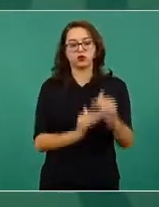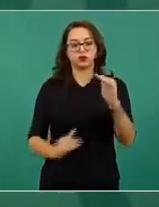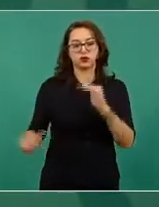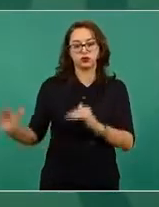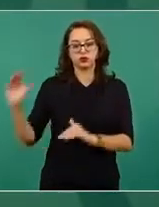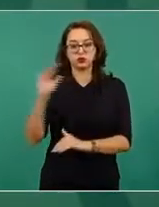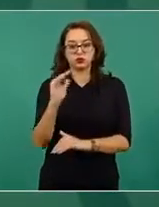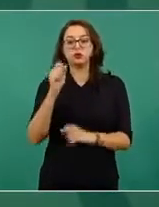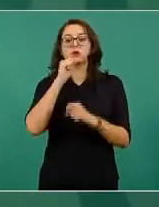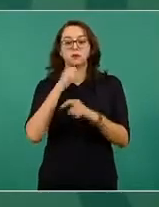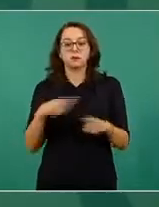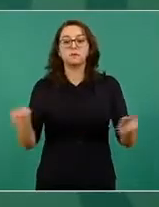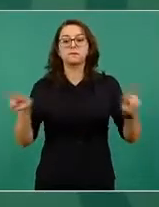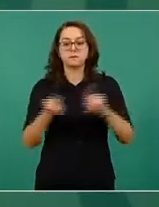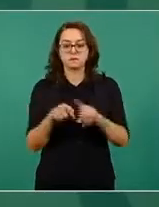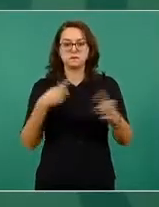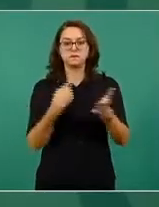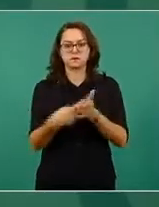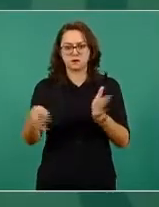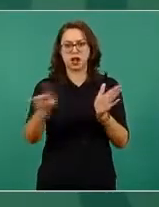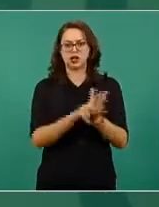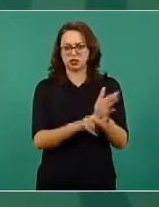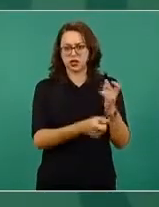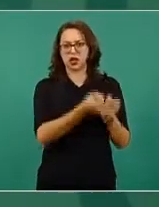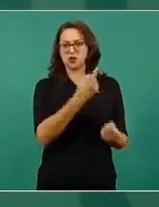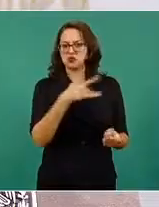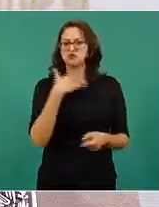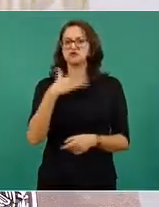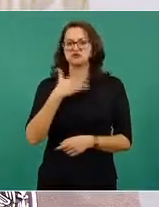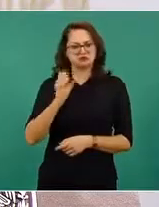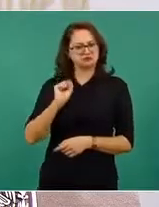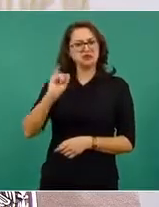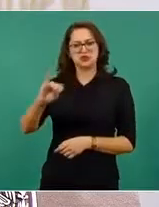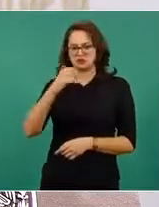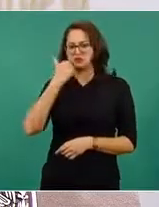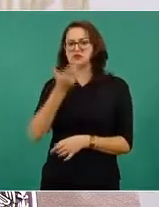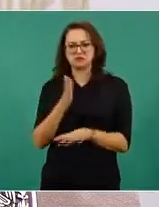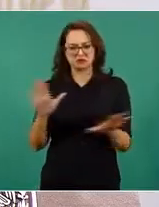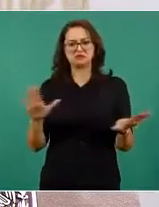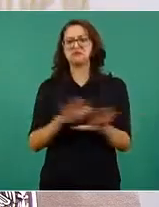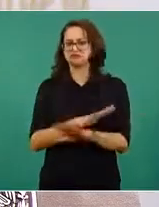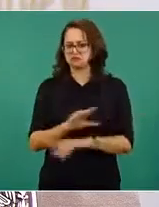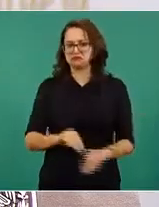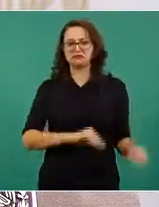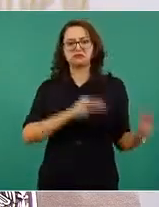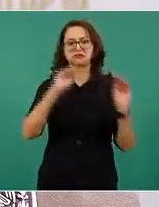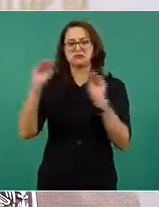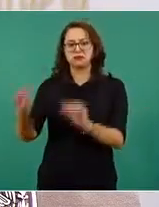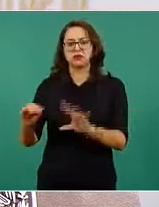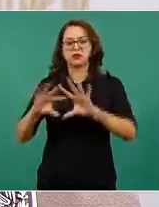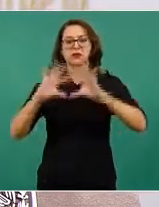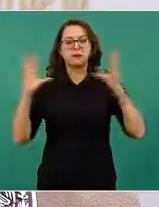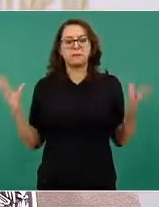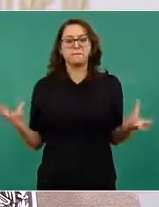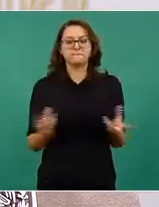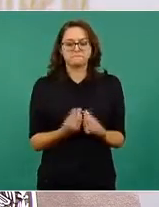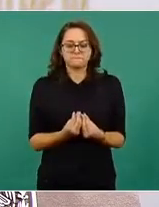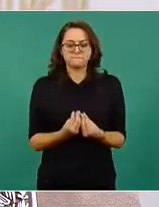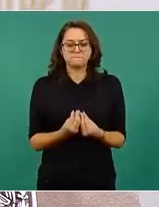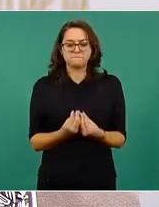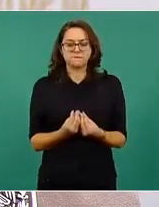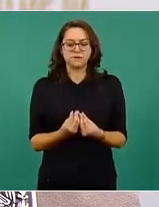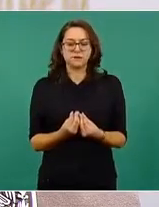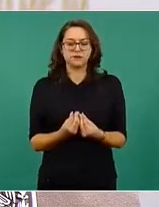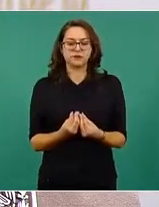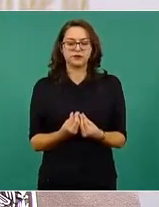personas de base que solicitaron voluntariamente sumarse en esta etapa. Y en total se cuenta en este cambio inicial